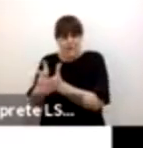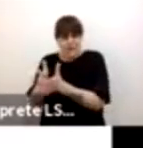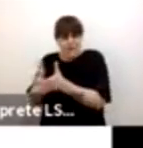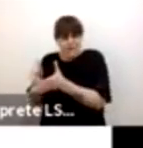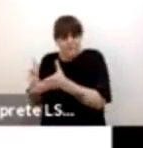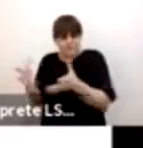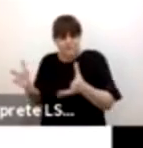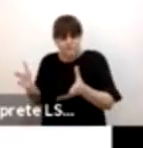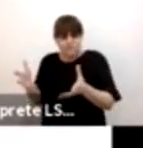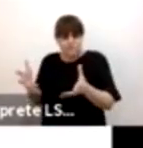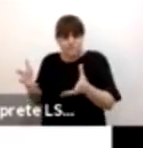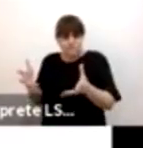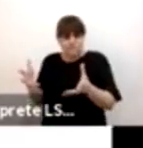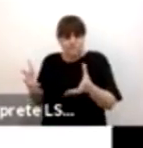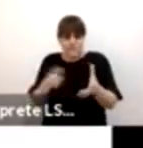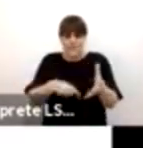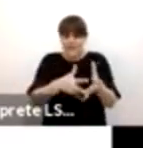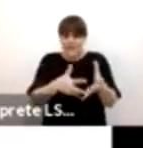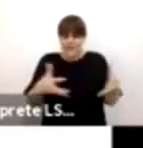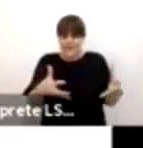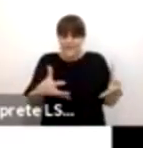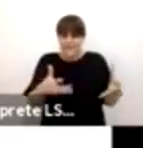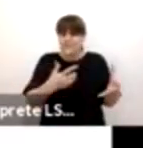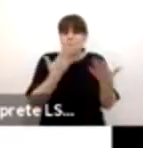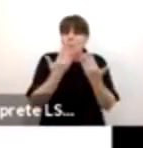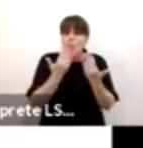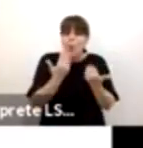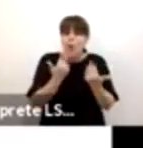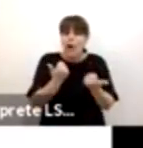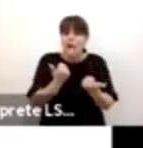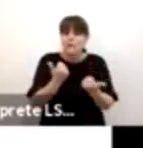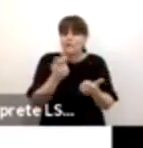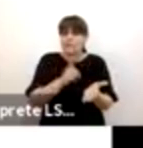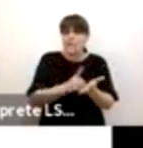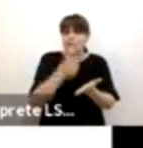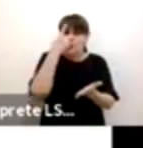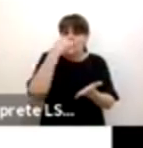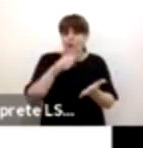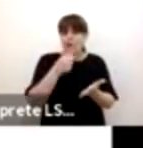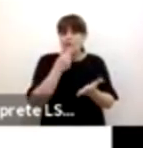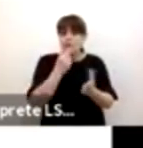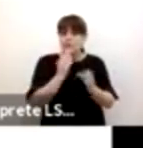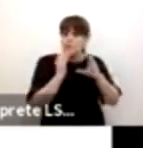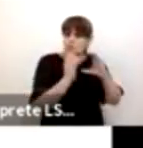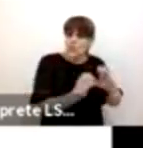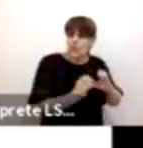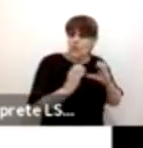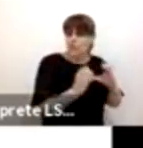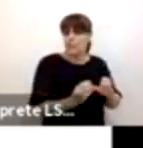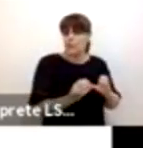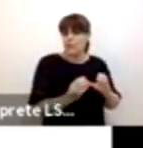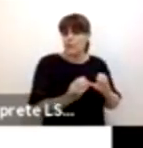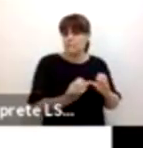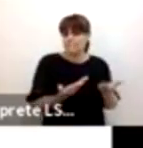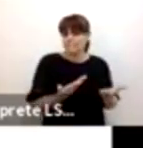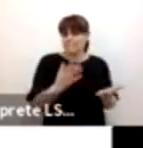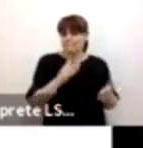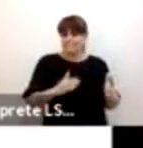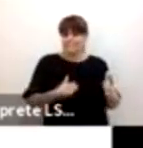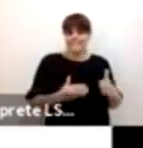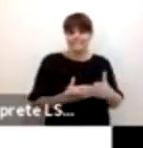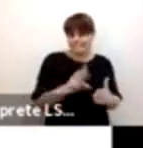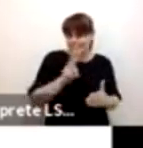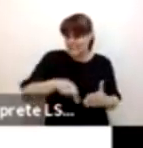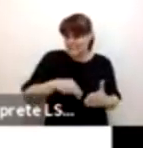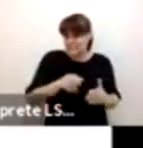carecen de este tipo de accesos y que limitan los derechos de niñas y niños a los cuidados. Y esto es muy